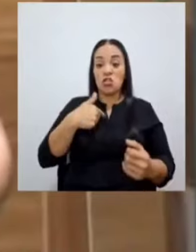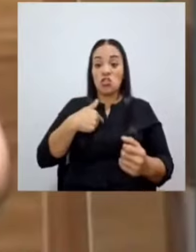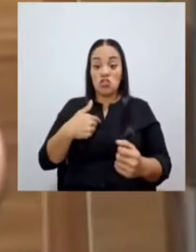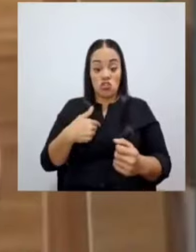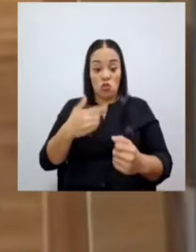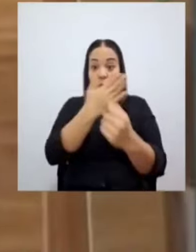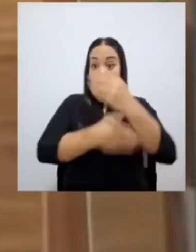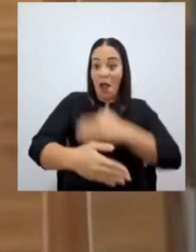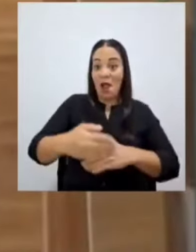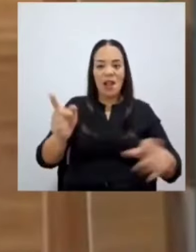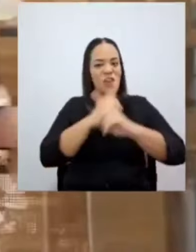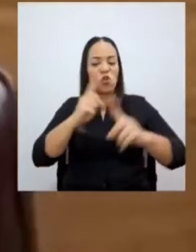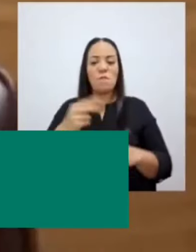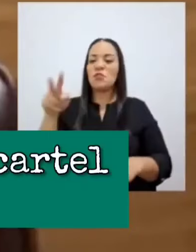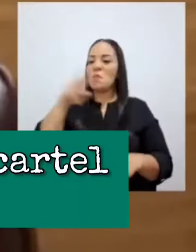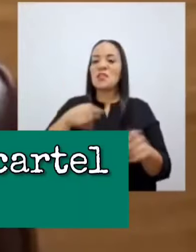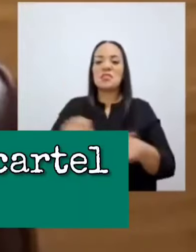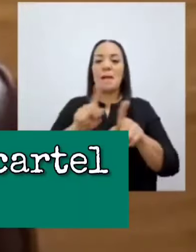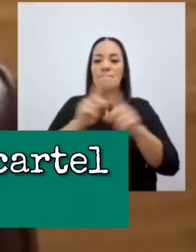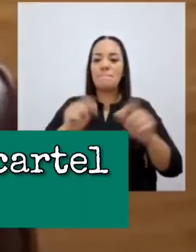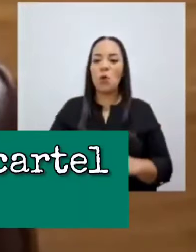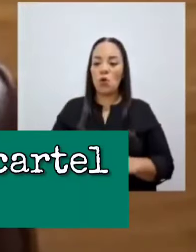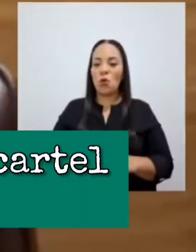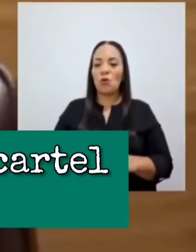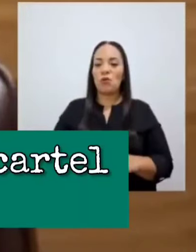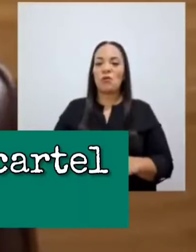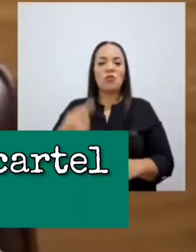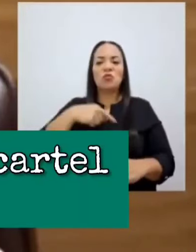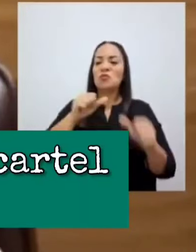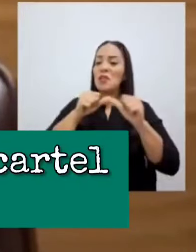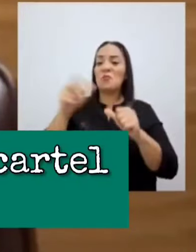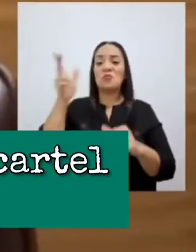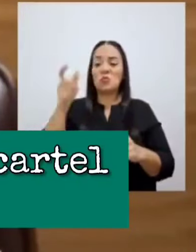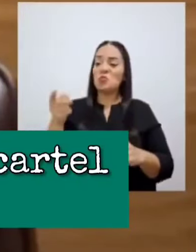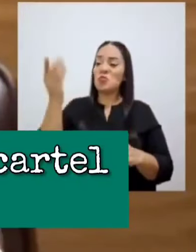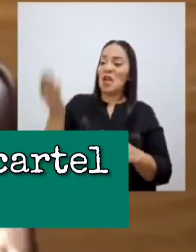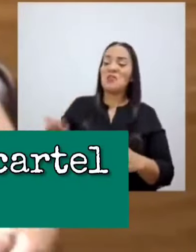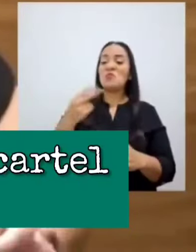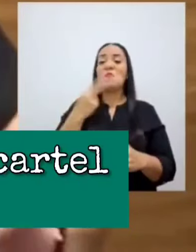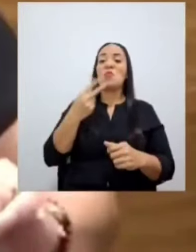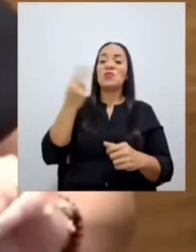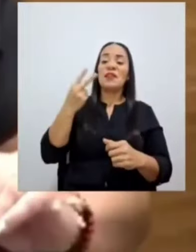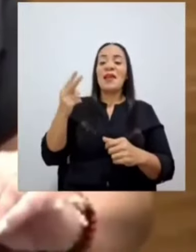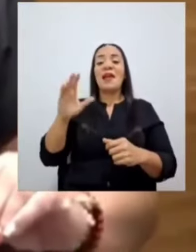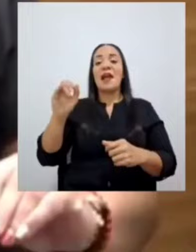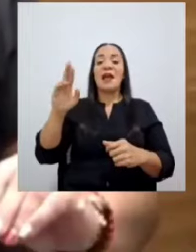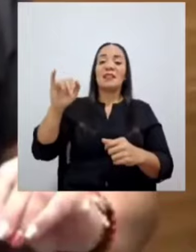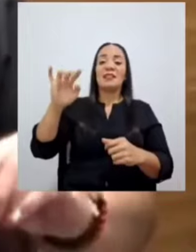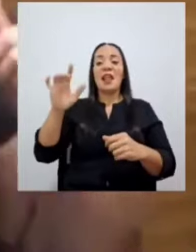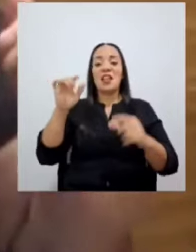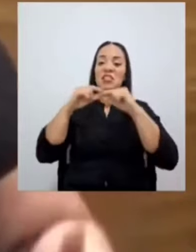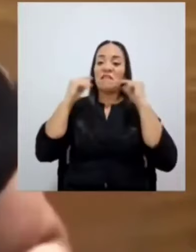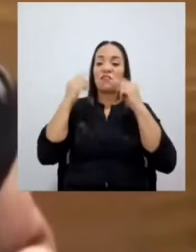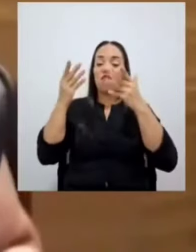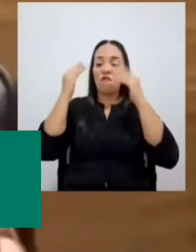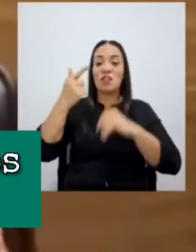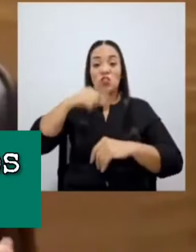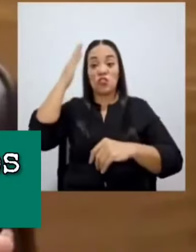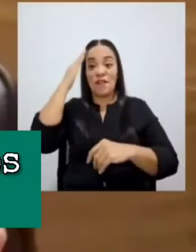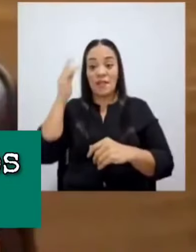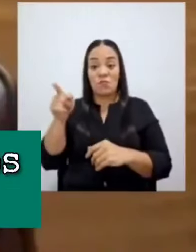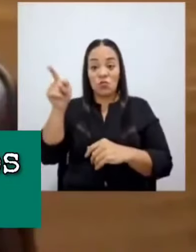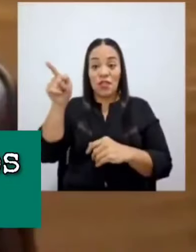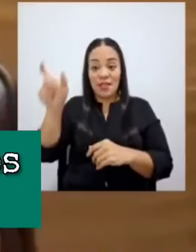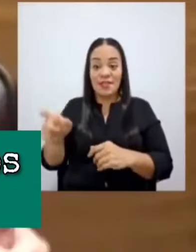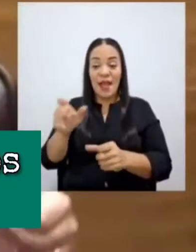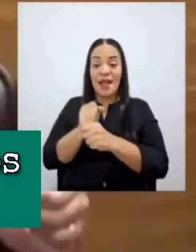y mis compañeras tampoco. Sigamos escuchando a la vocera del cartel de Chávez Raúlez. Porque sabemos que es la que hace